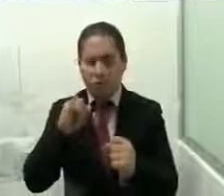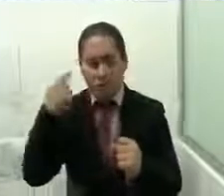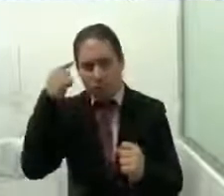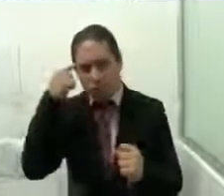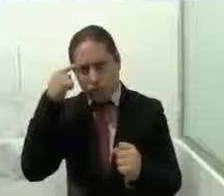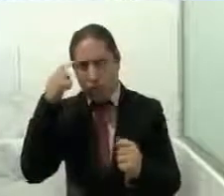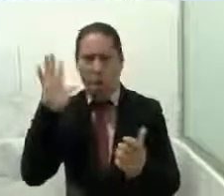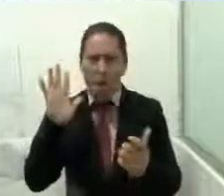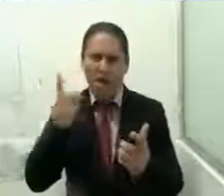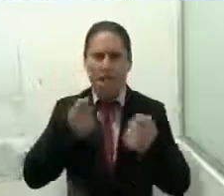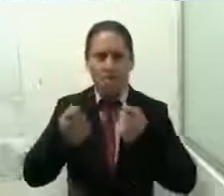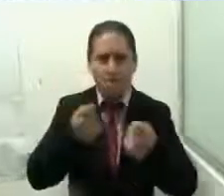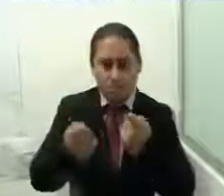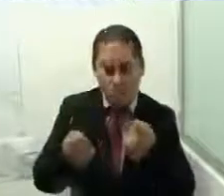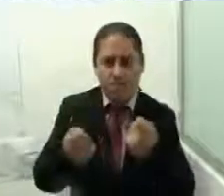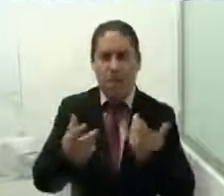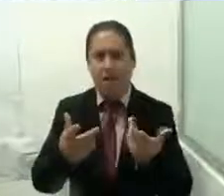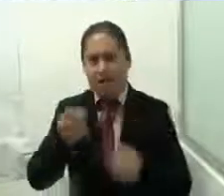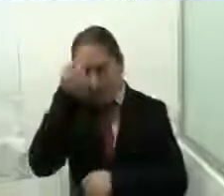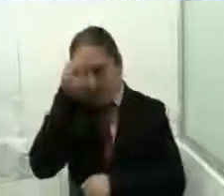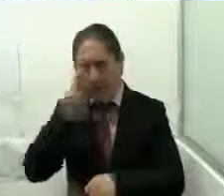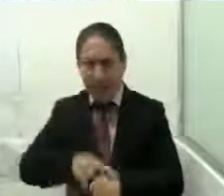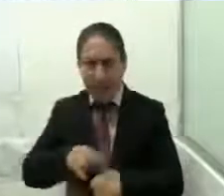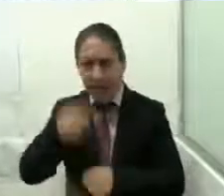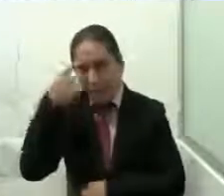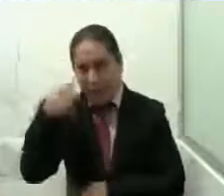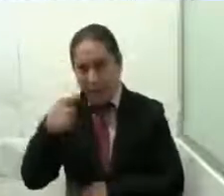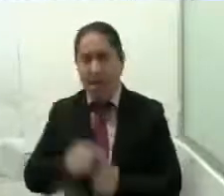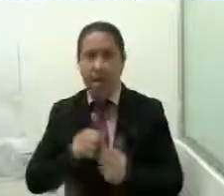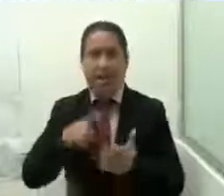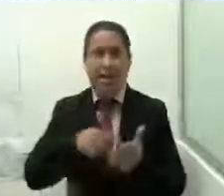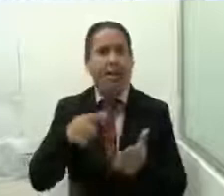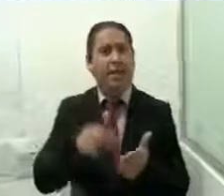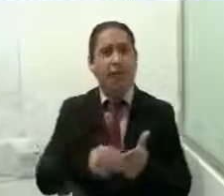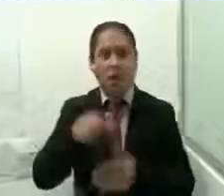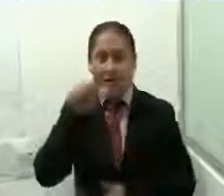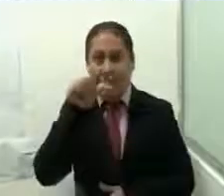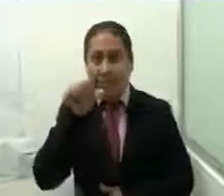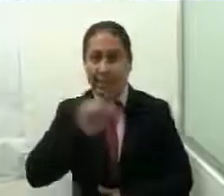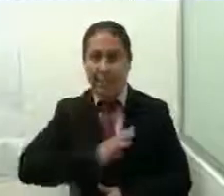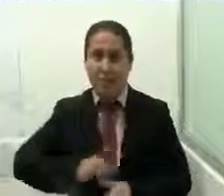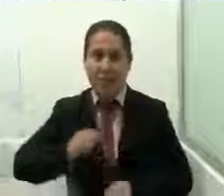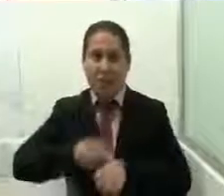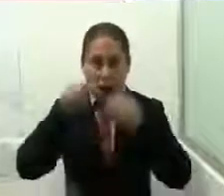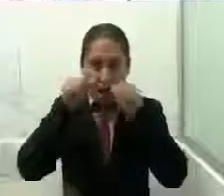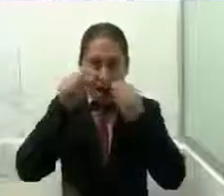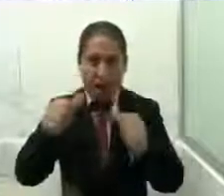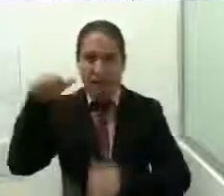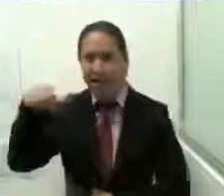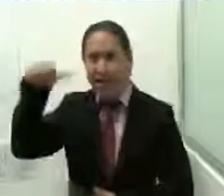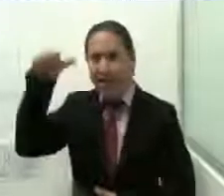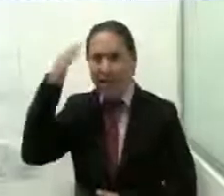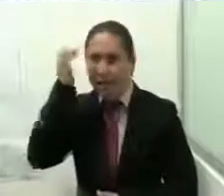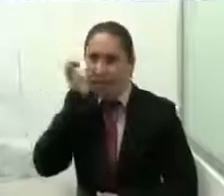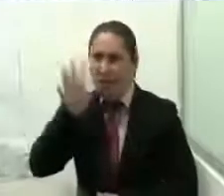operativas con las que cuenta la Secretaría, posicionándonos dentro de los 16 municipios que atiende en la zona altos y las siete